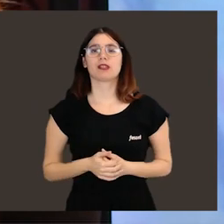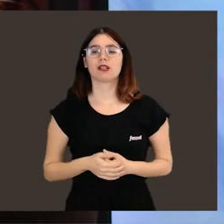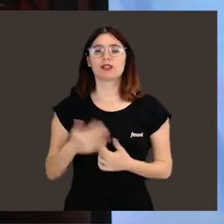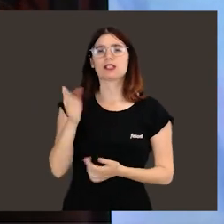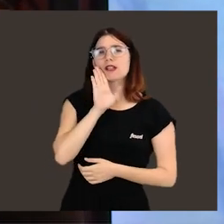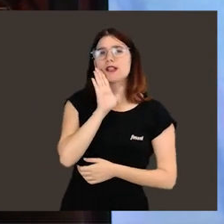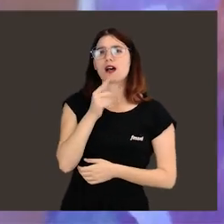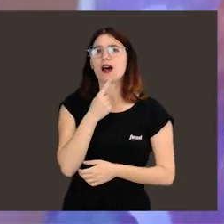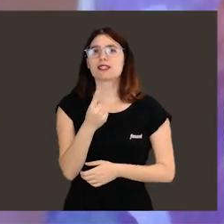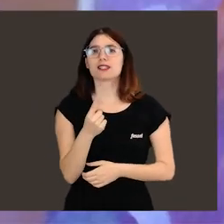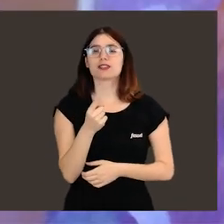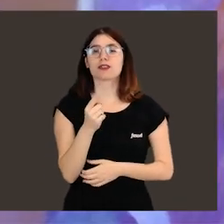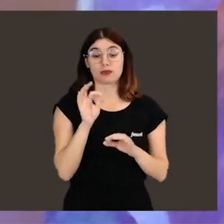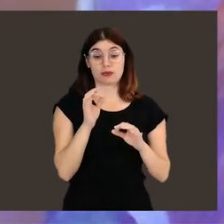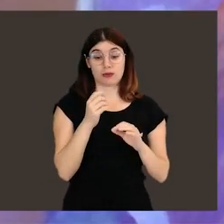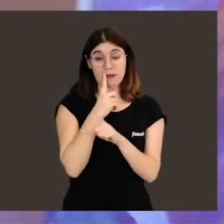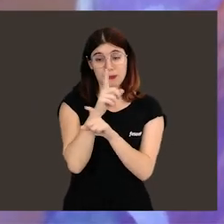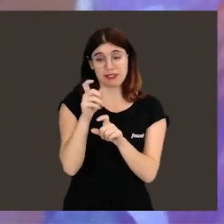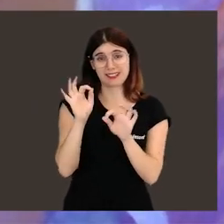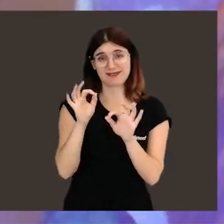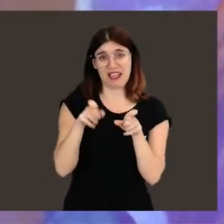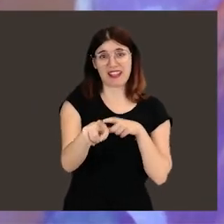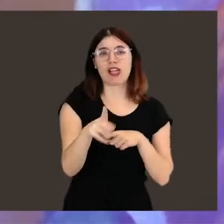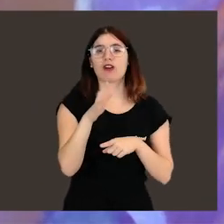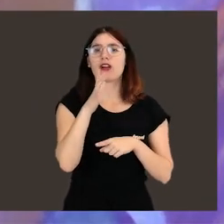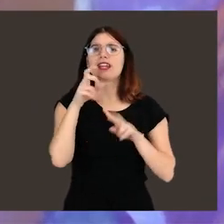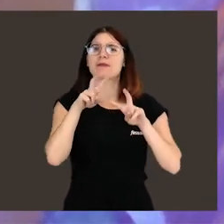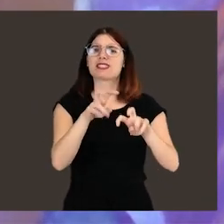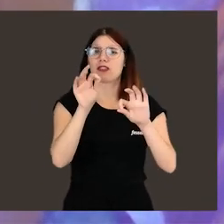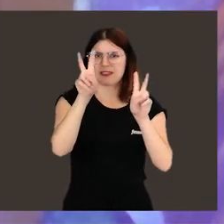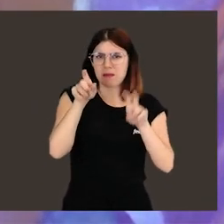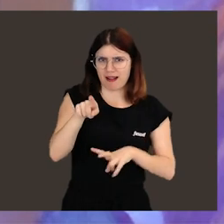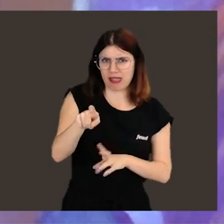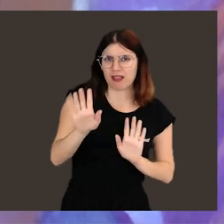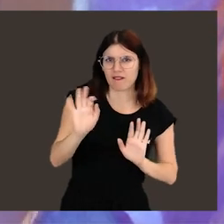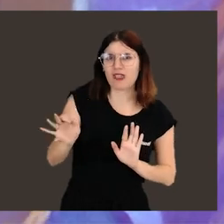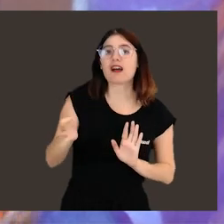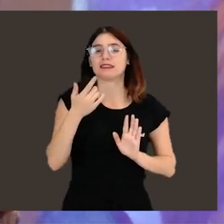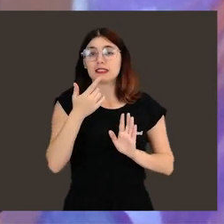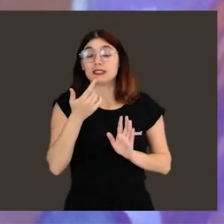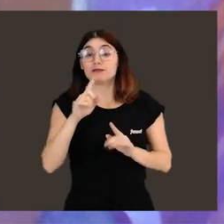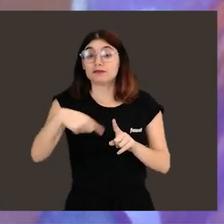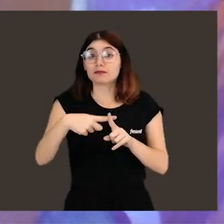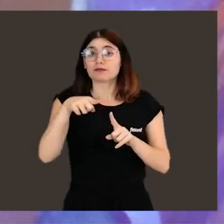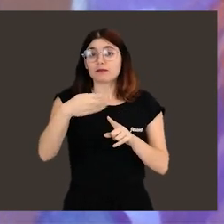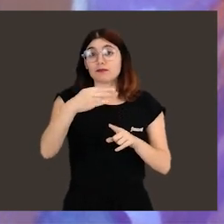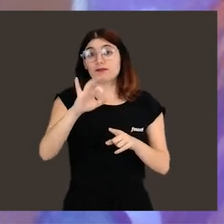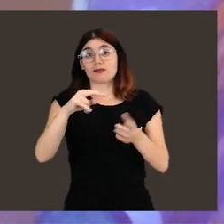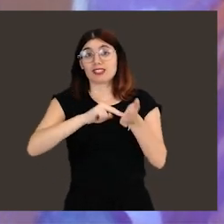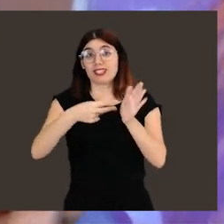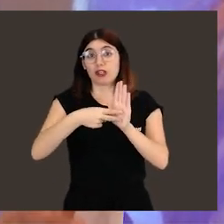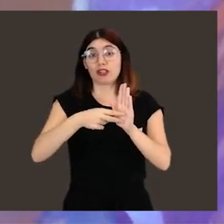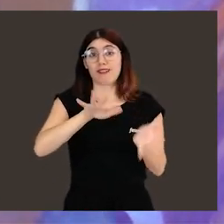volveríamos. Has avanzado ya lo que queríamos tratar. Ahora, son investigaciones oncológicas, es esa